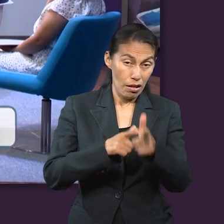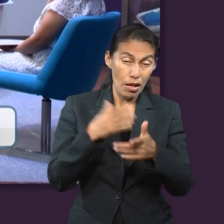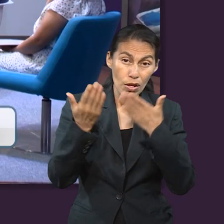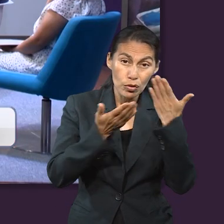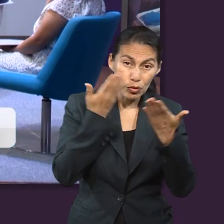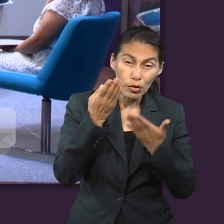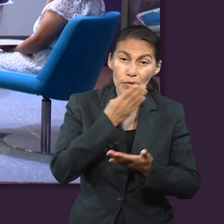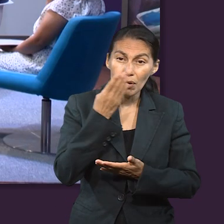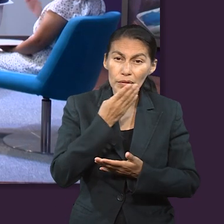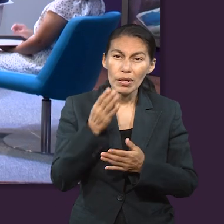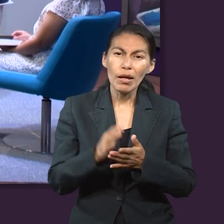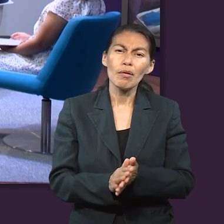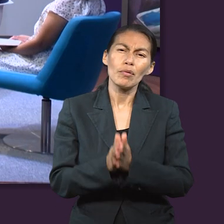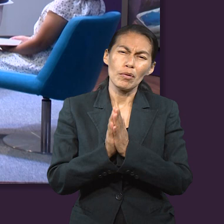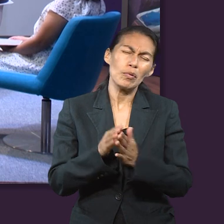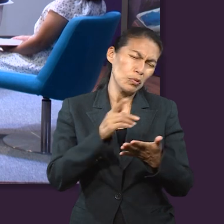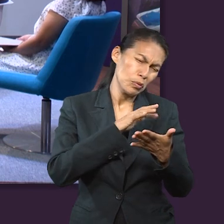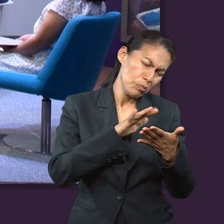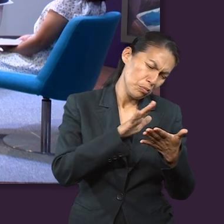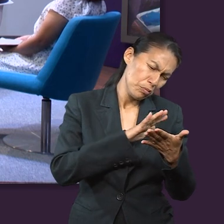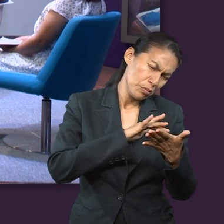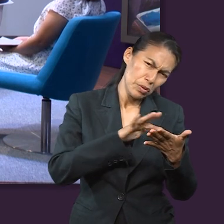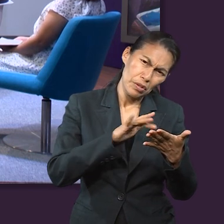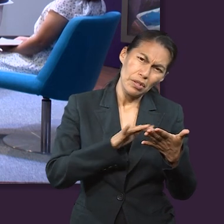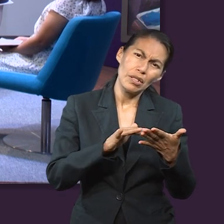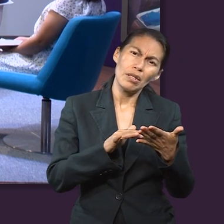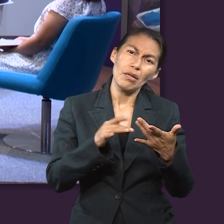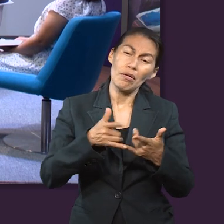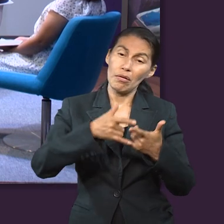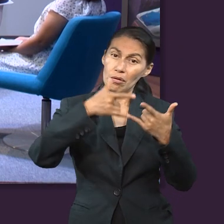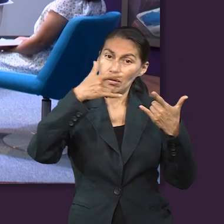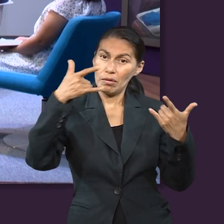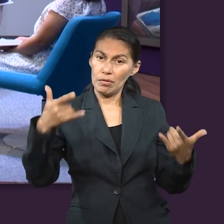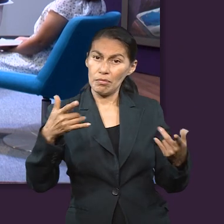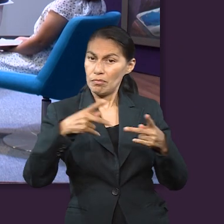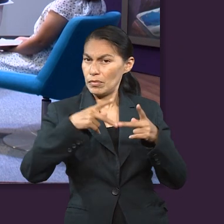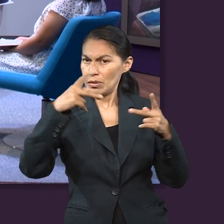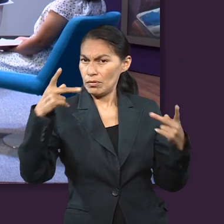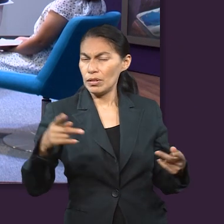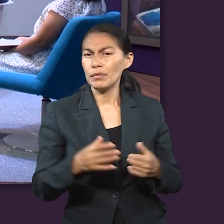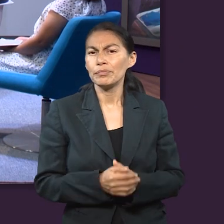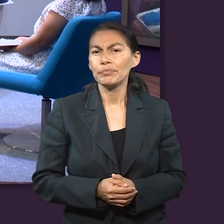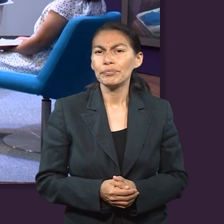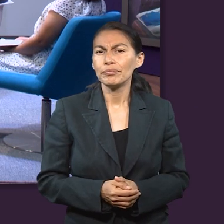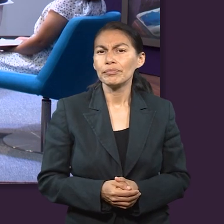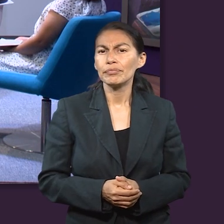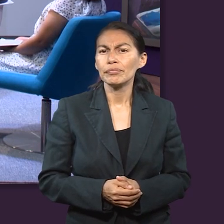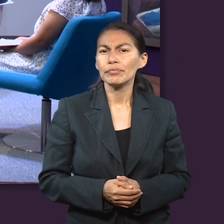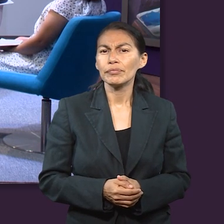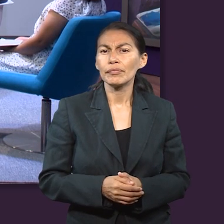leyéramos una de las parábolas que se encuentran en la Biblia, que se encuentra en